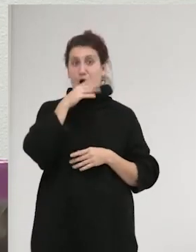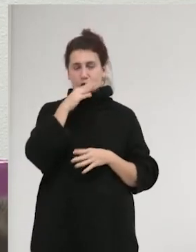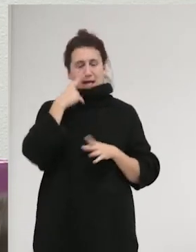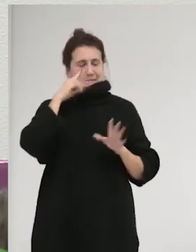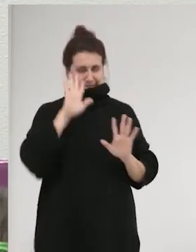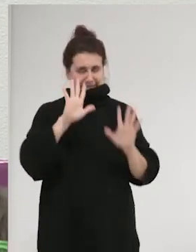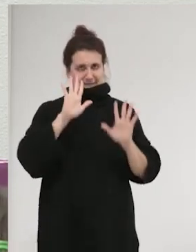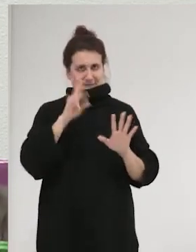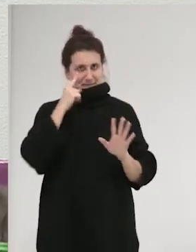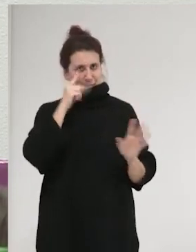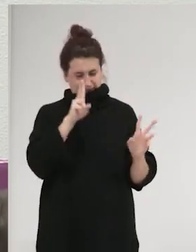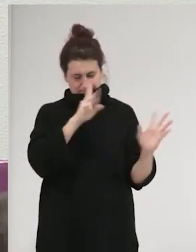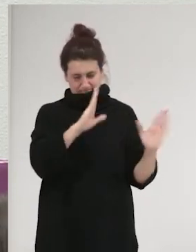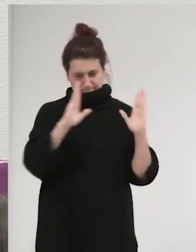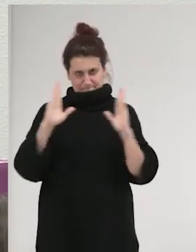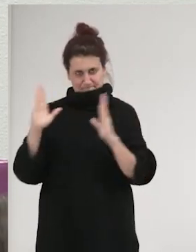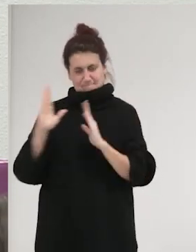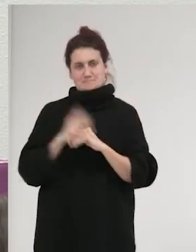porque, claro,